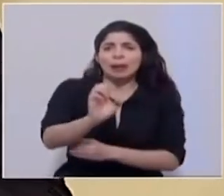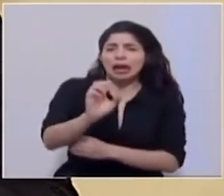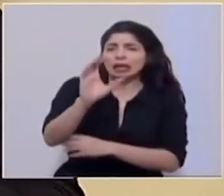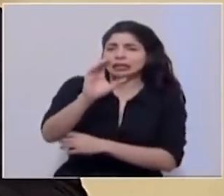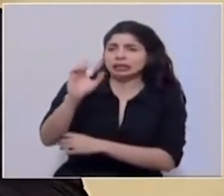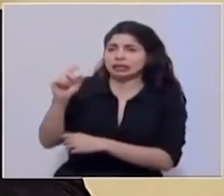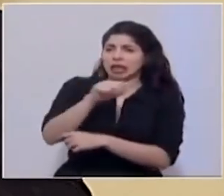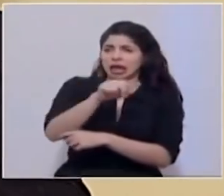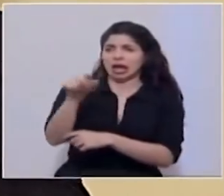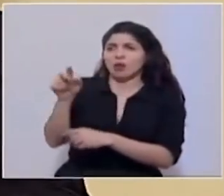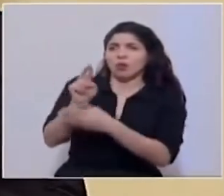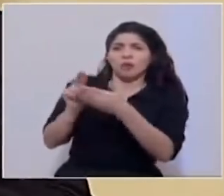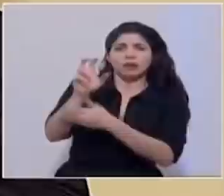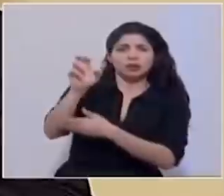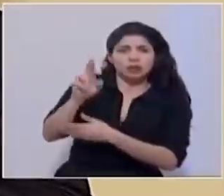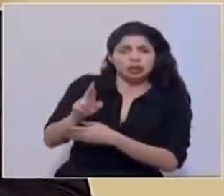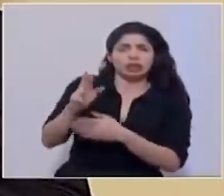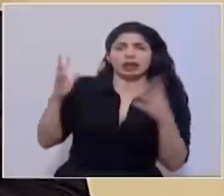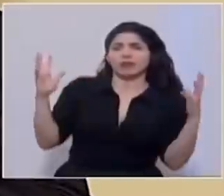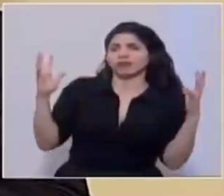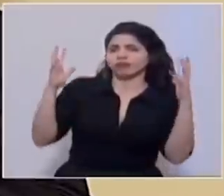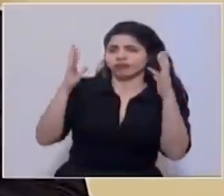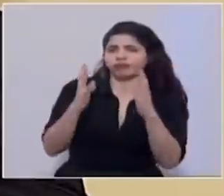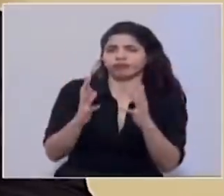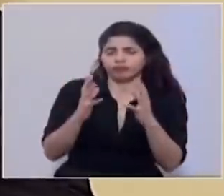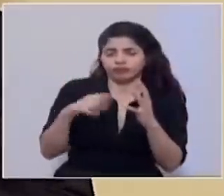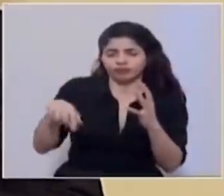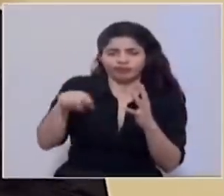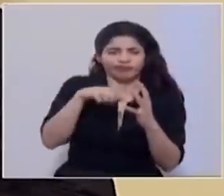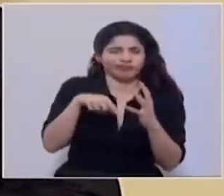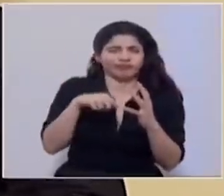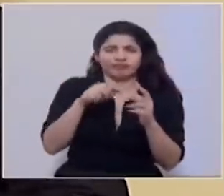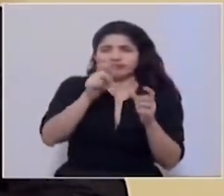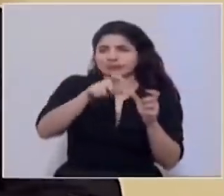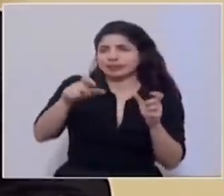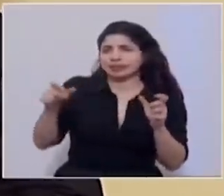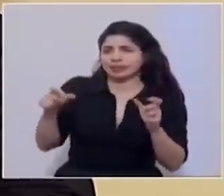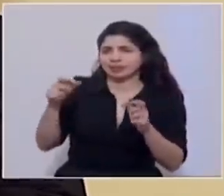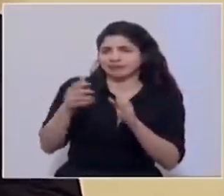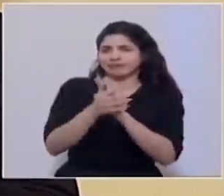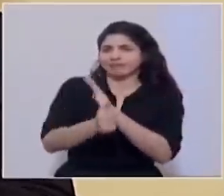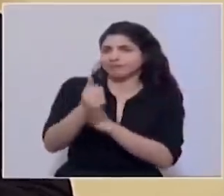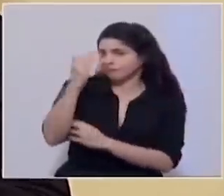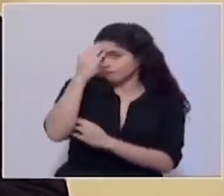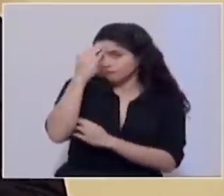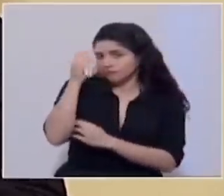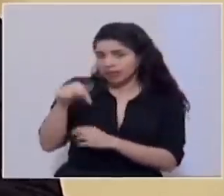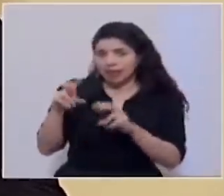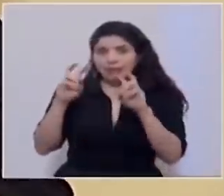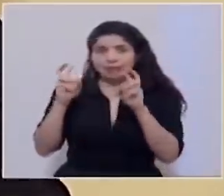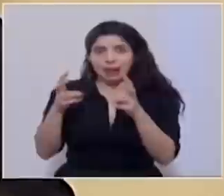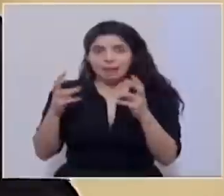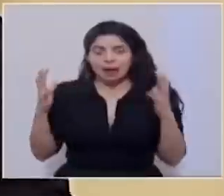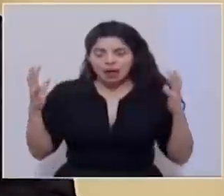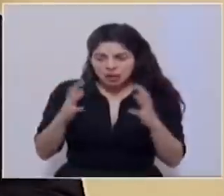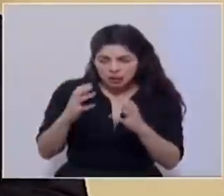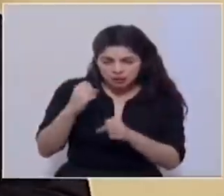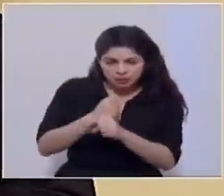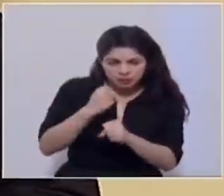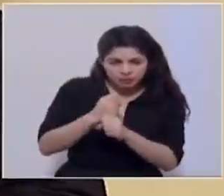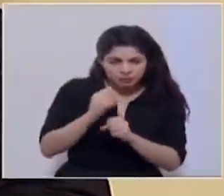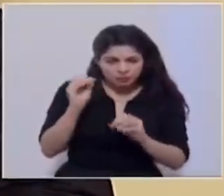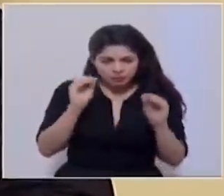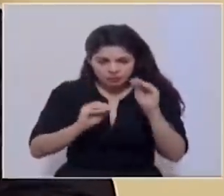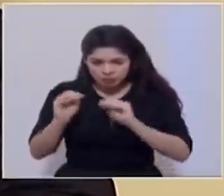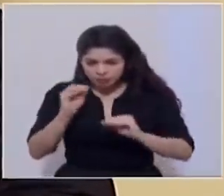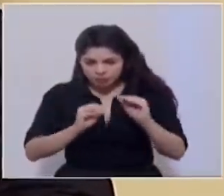Caja, de la Universidad de Costa Rica, en fin, todas las personas conocedoras en esta materia para diseñar las medidas